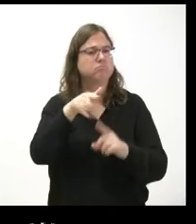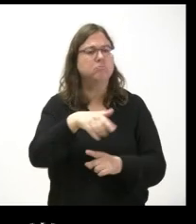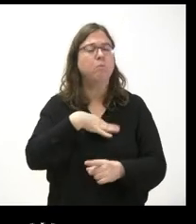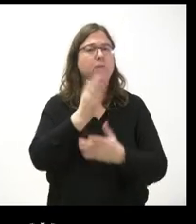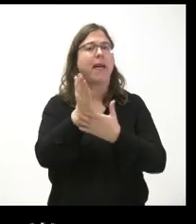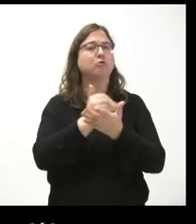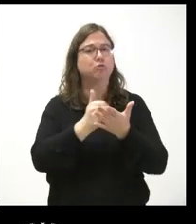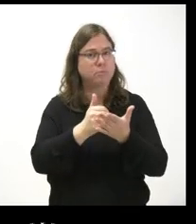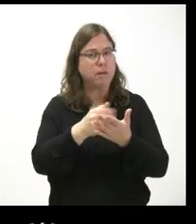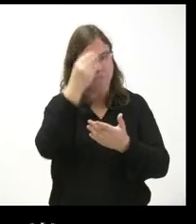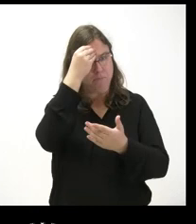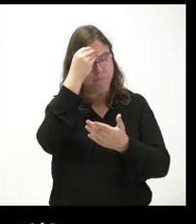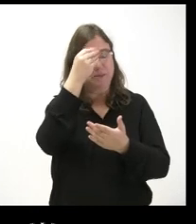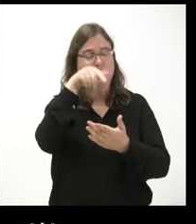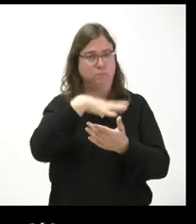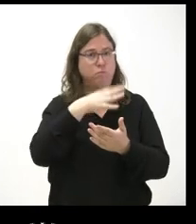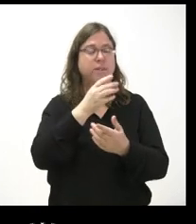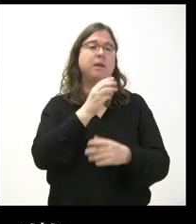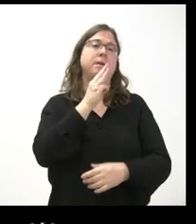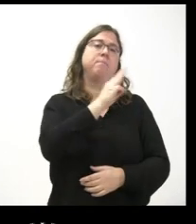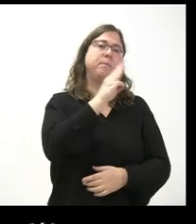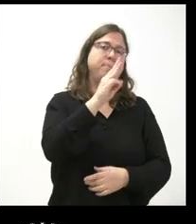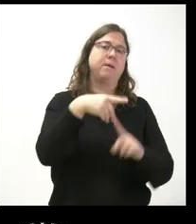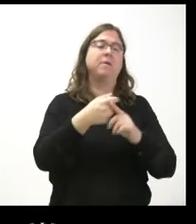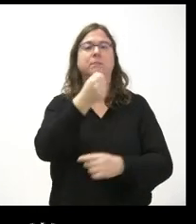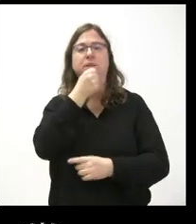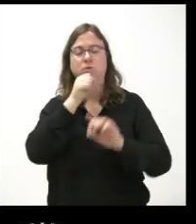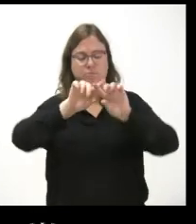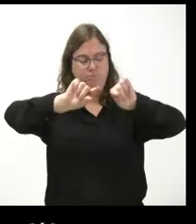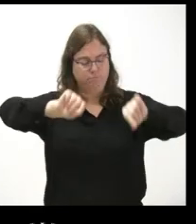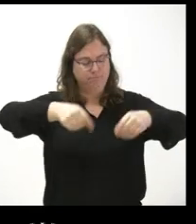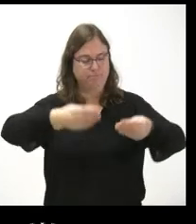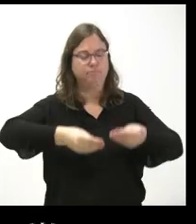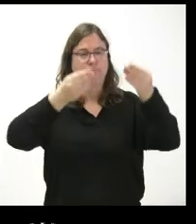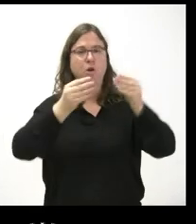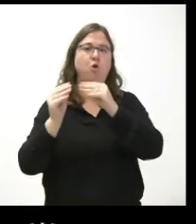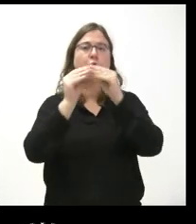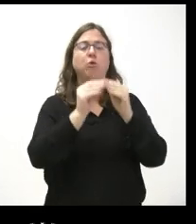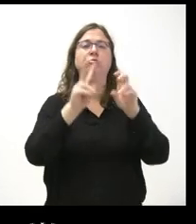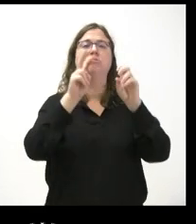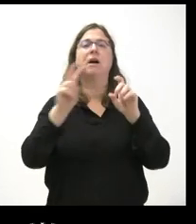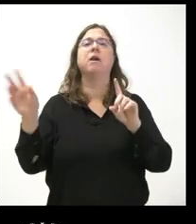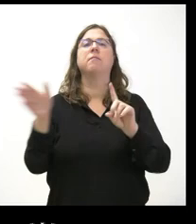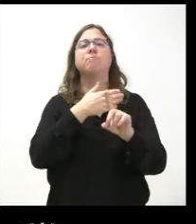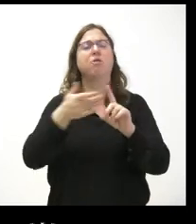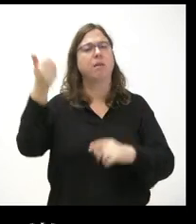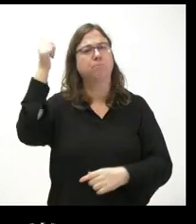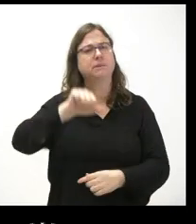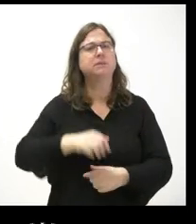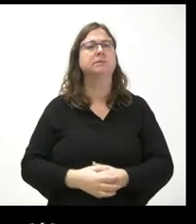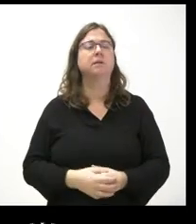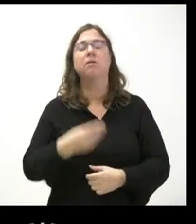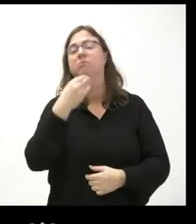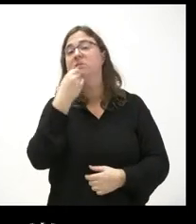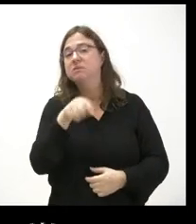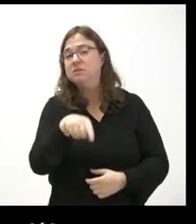popular y el PSOE plasmen en un documento un posicionamiento sobre este asunto o no lo ve